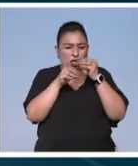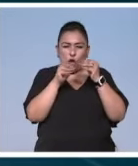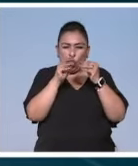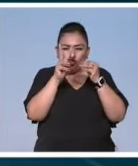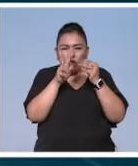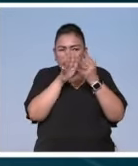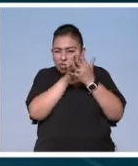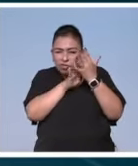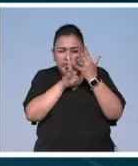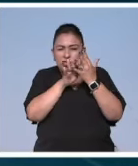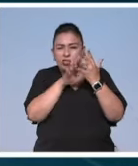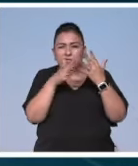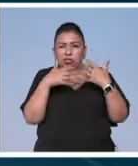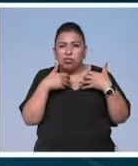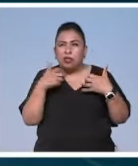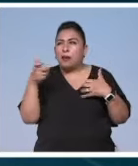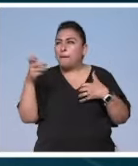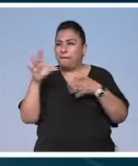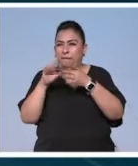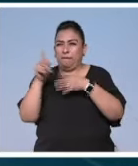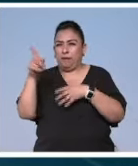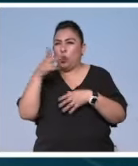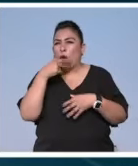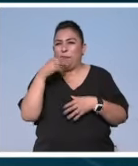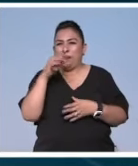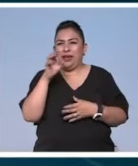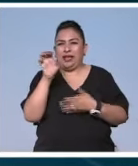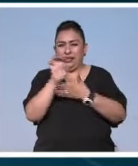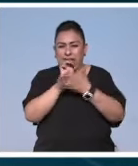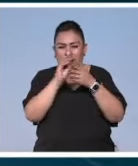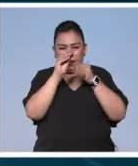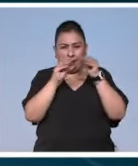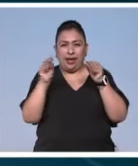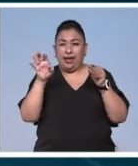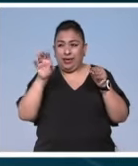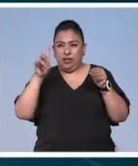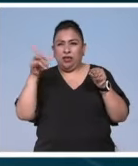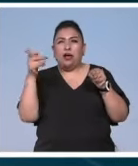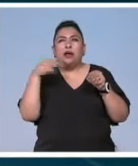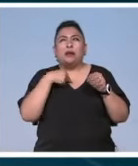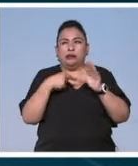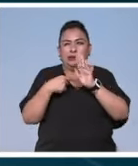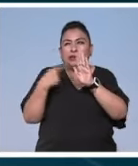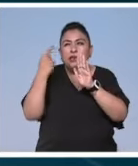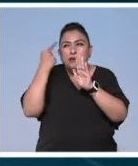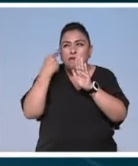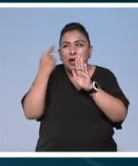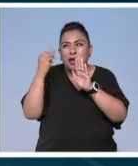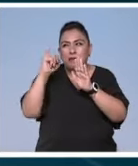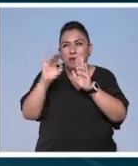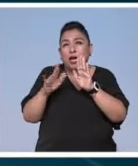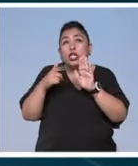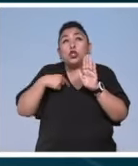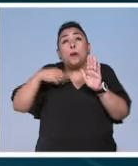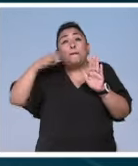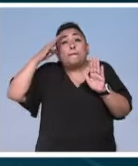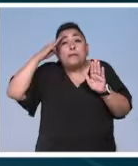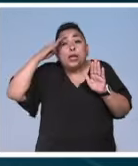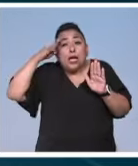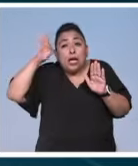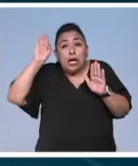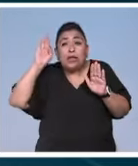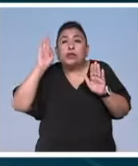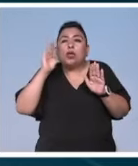fotografías hablando con el escenógrafo que es Edgar Mora que es quien nace en la escenografía le mostré algunas imágenes que me imaginaba como